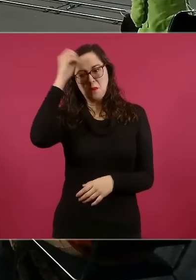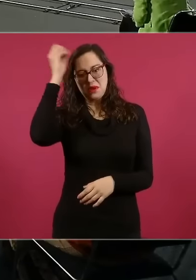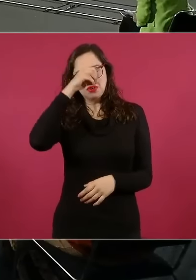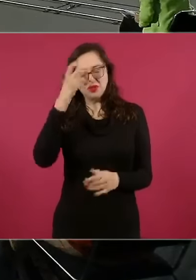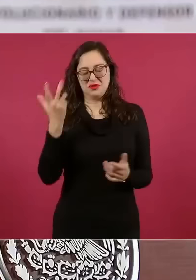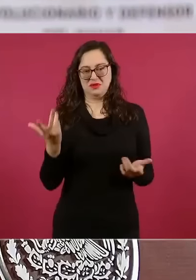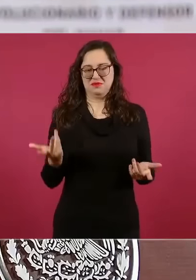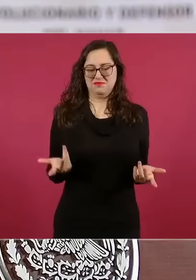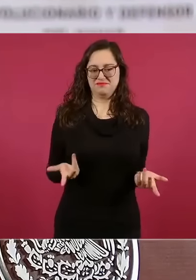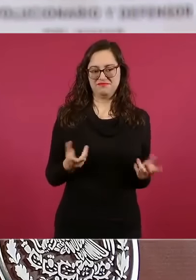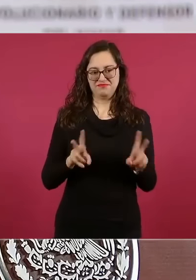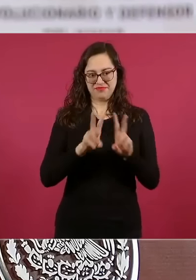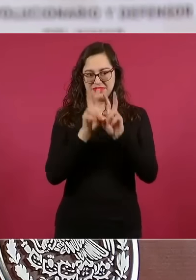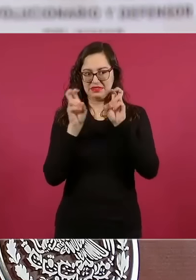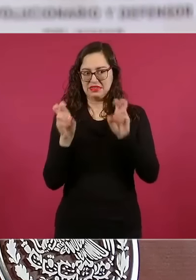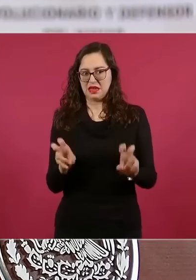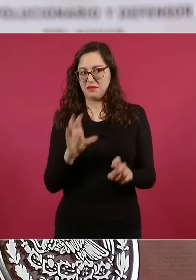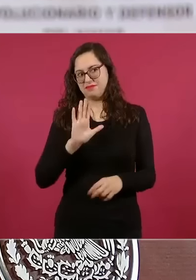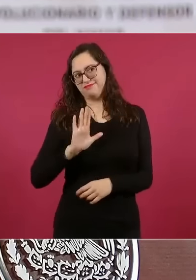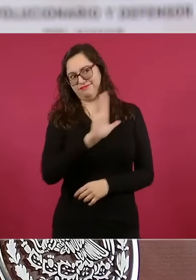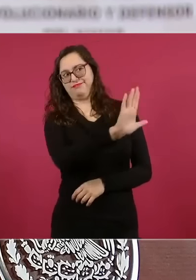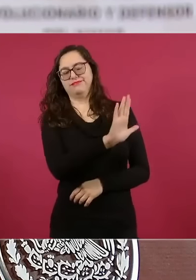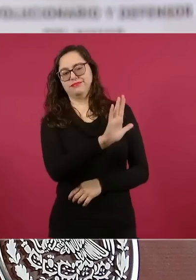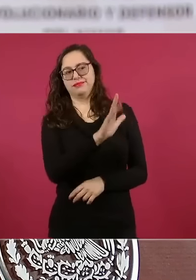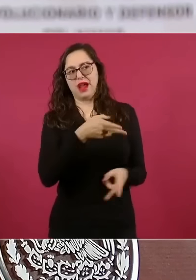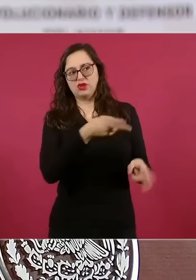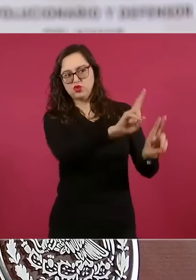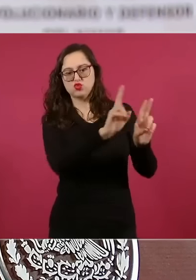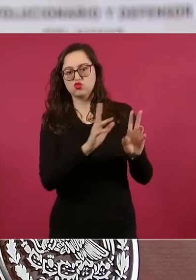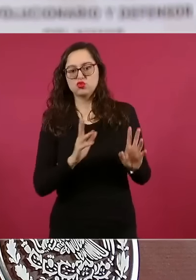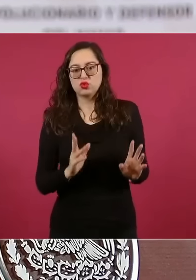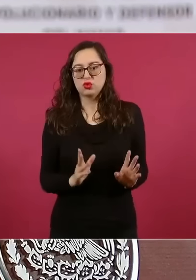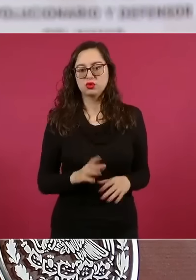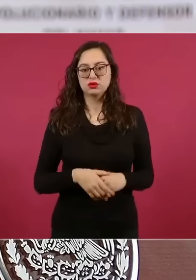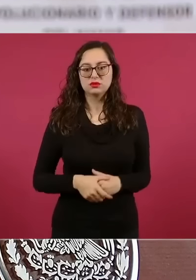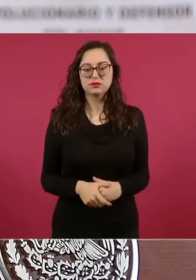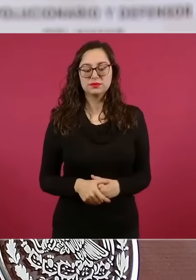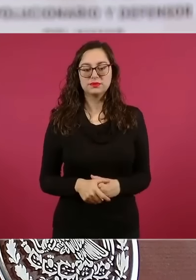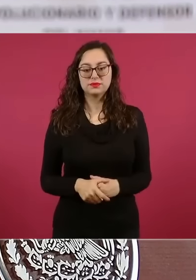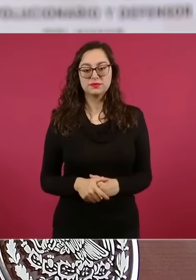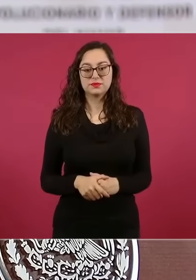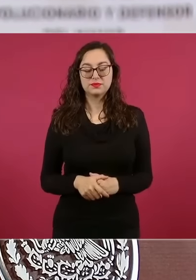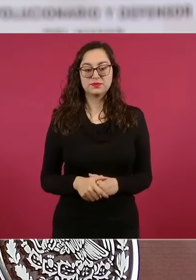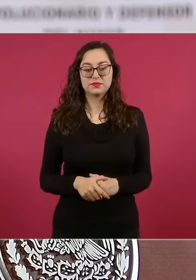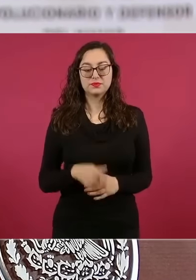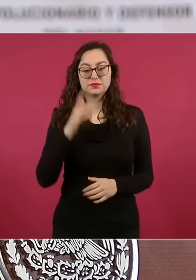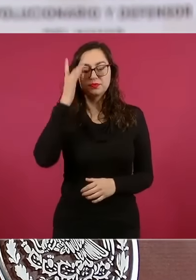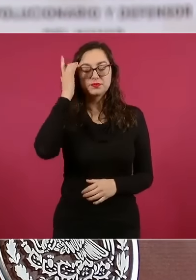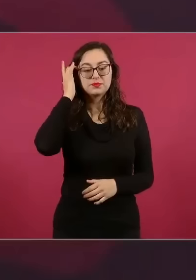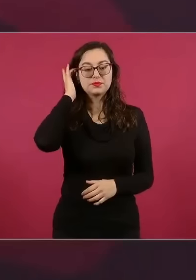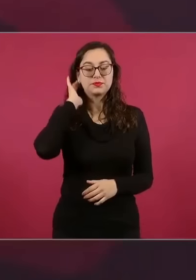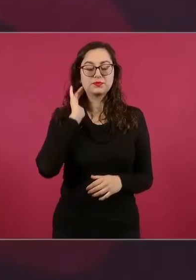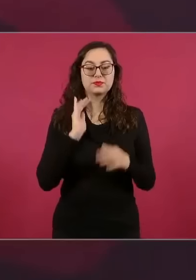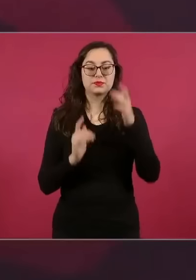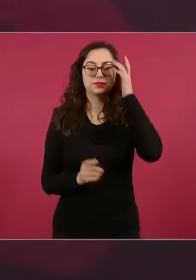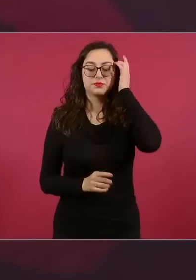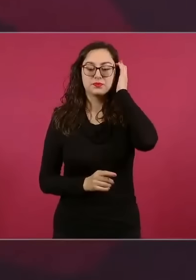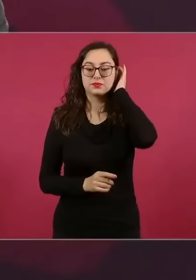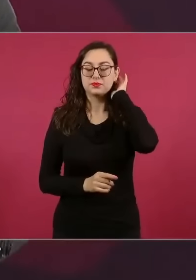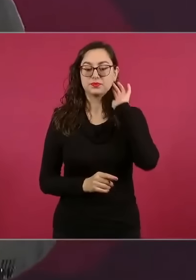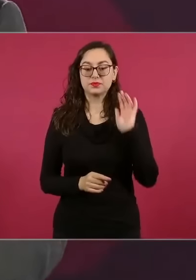en temas que sólo le competen a los mexicanos y a las mexicanas. Pues es parte de